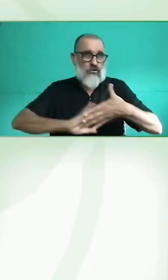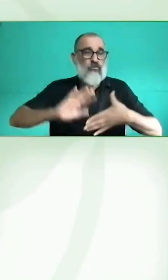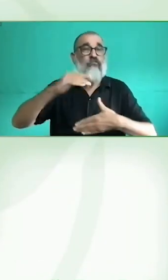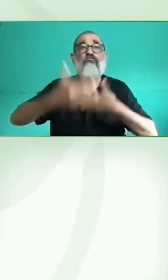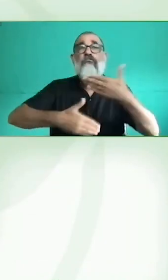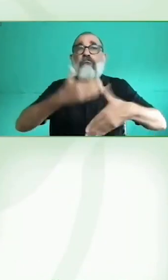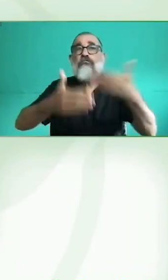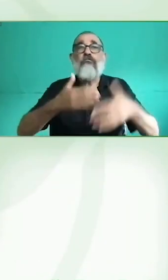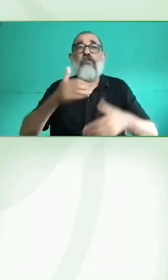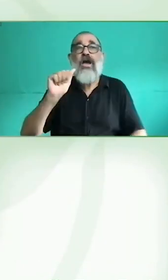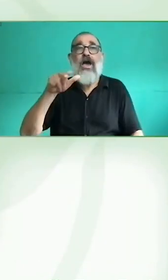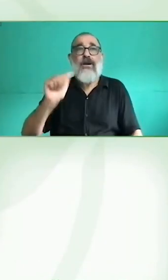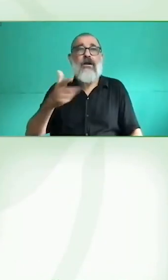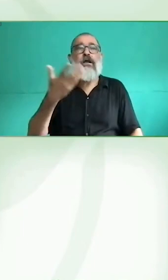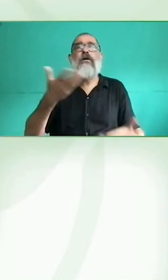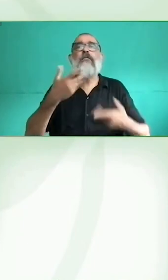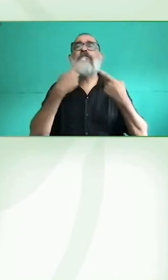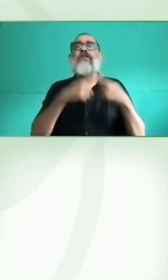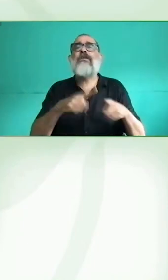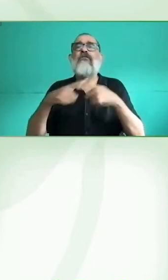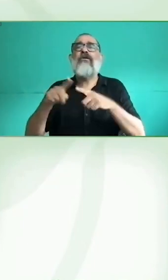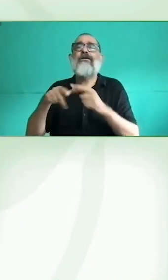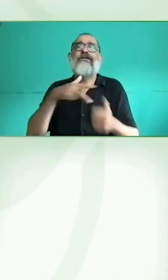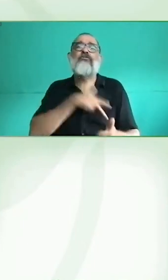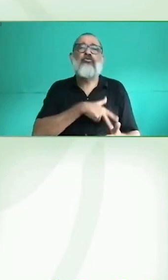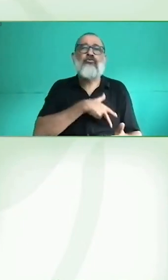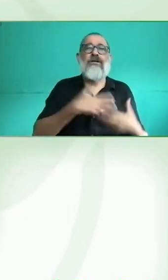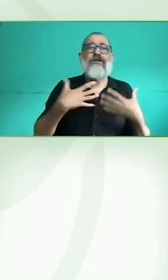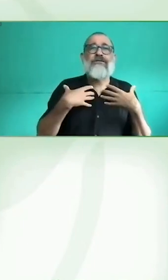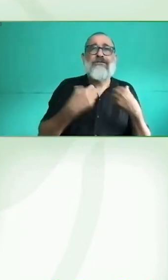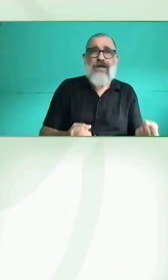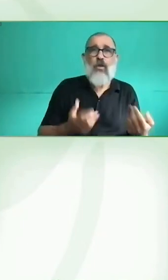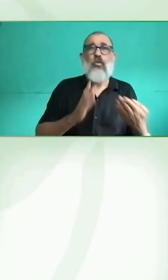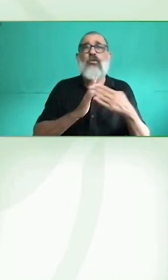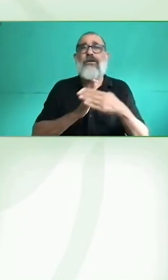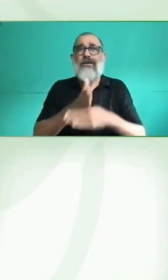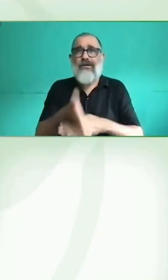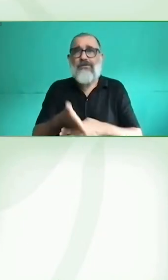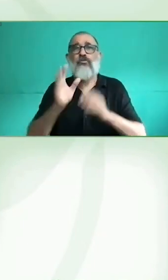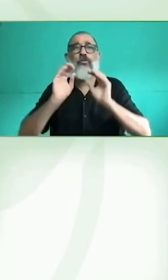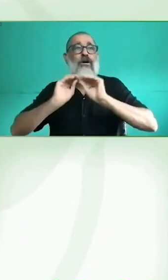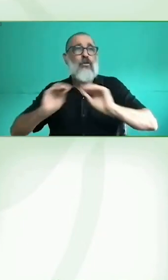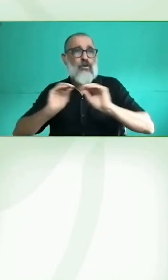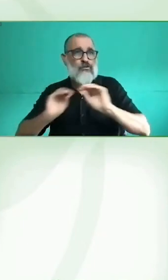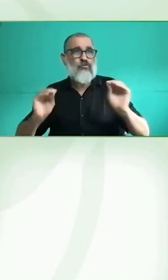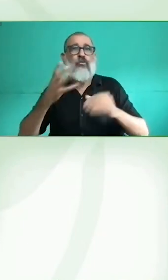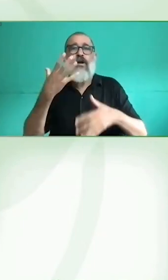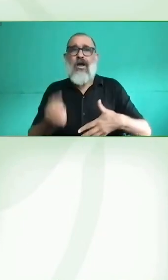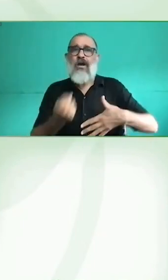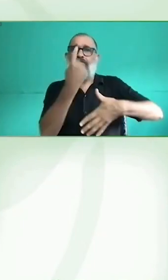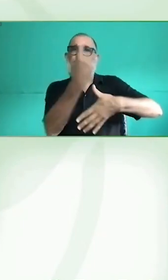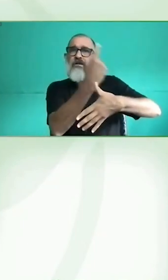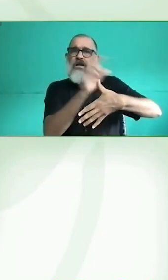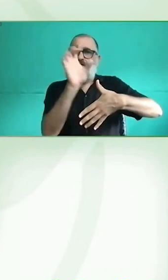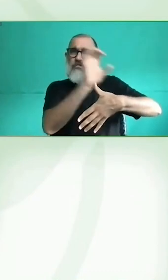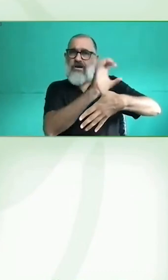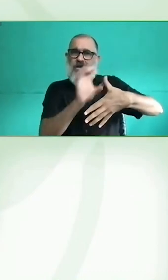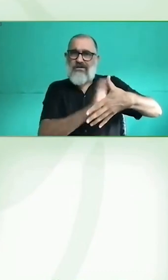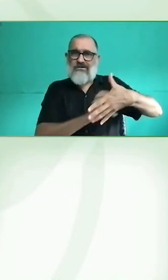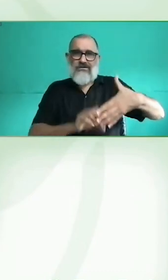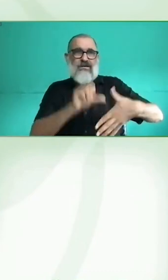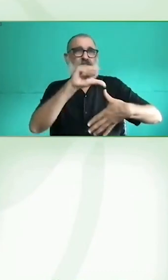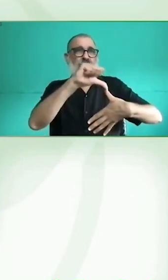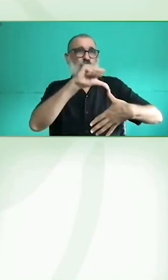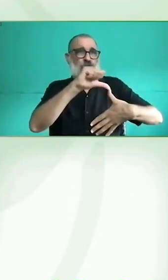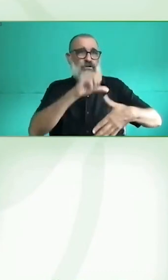personas con discapacidad. Son uno de los grandes obstáculos que encontramos en la región. Pero aún así, poco a poco se está avanzando en